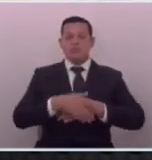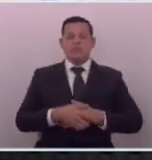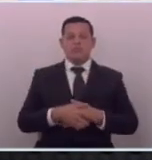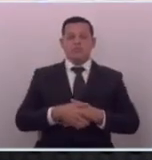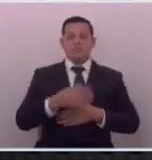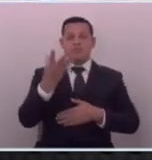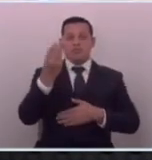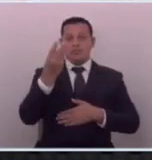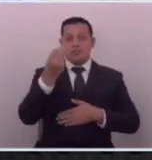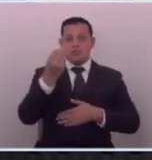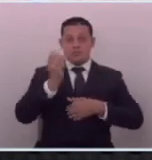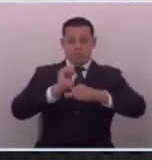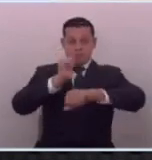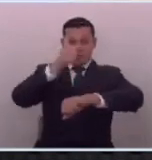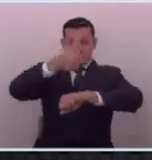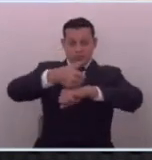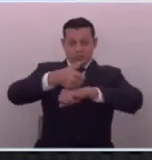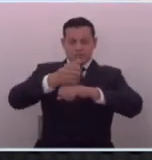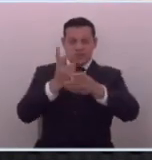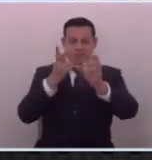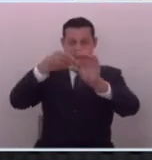miedo hizo sobra